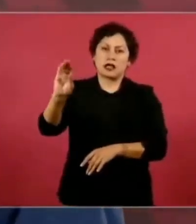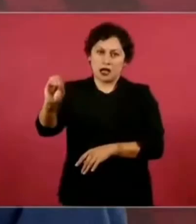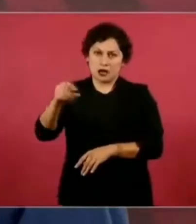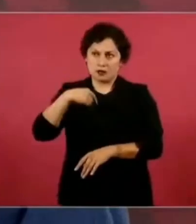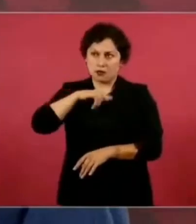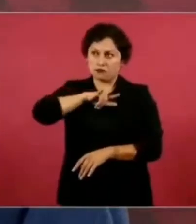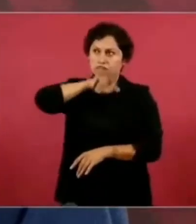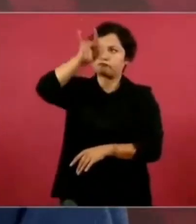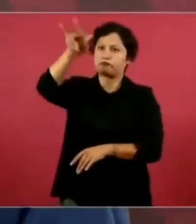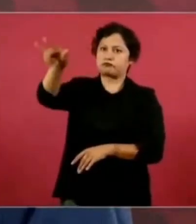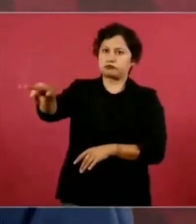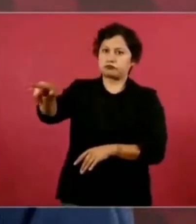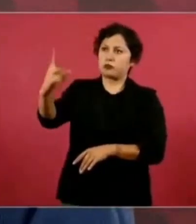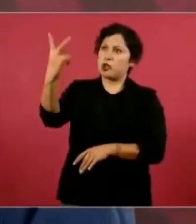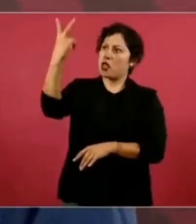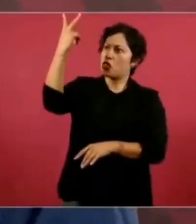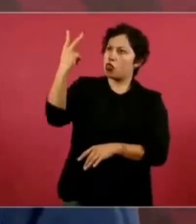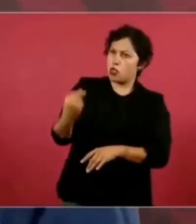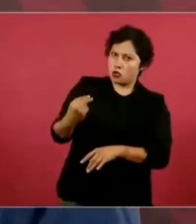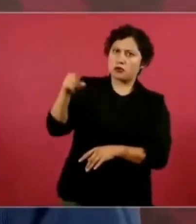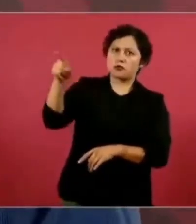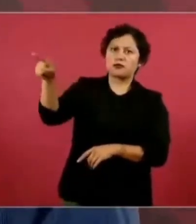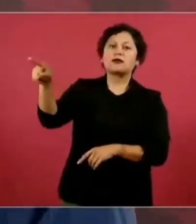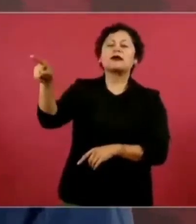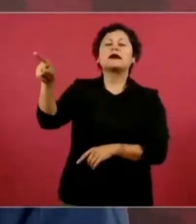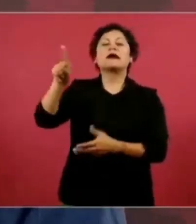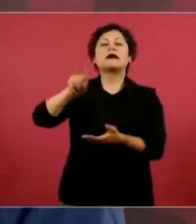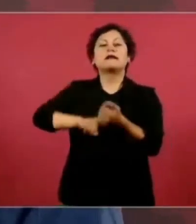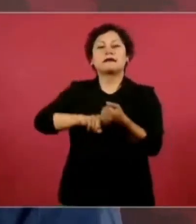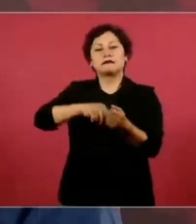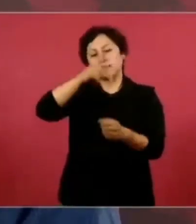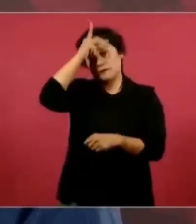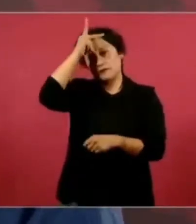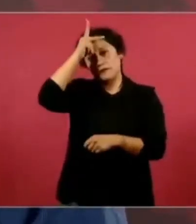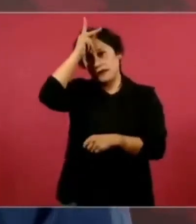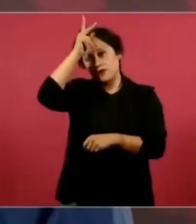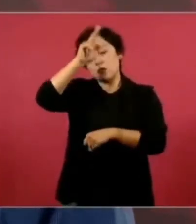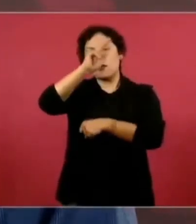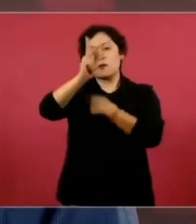negó el uso del espacio aéreo en Perú, en Ecuador.